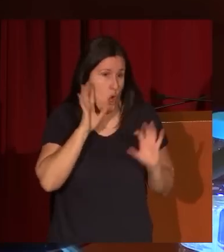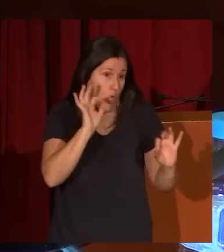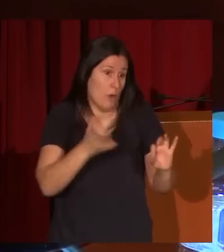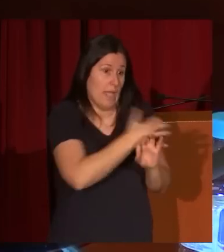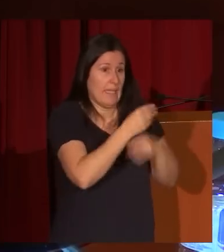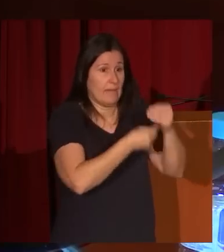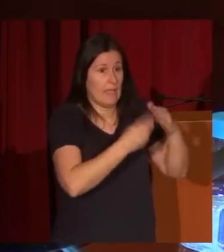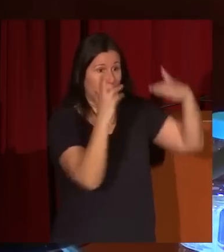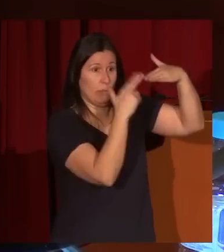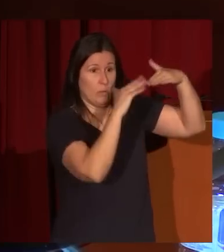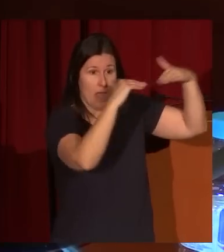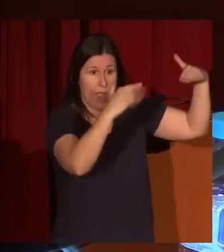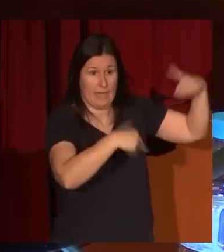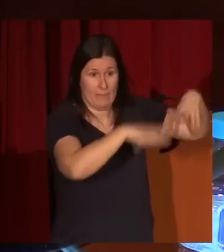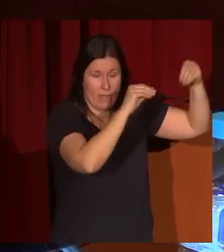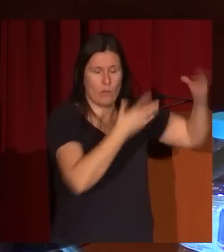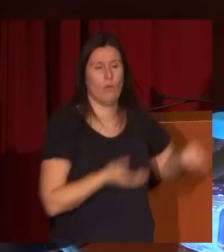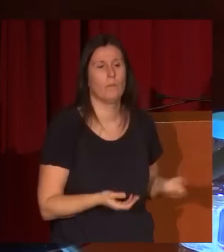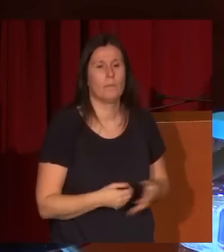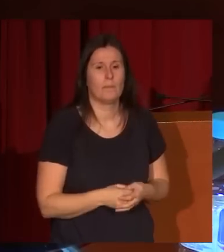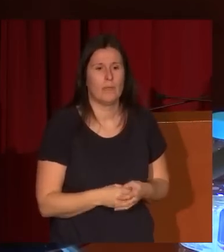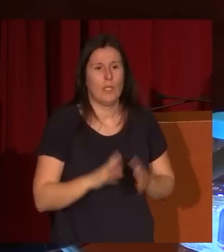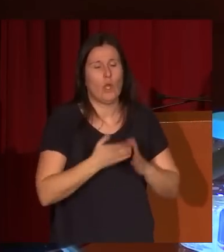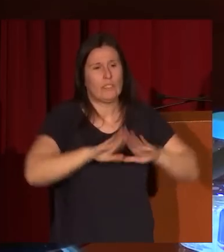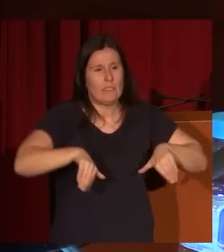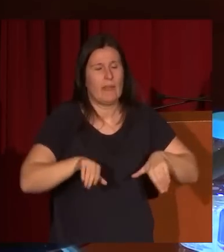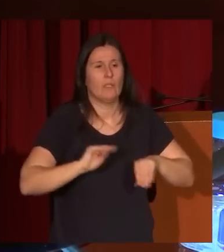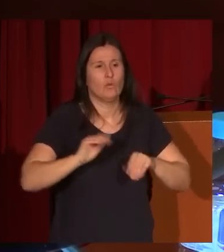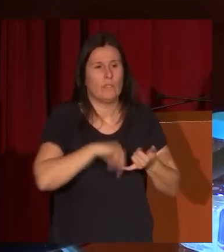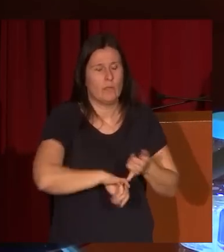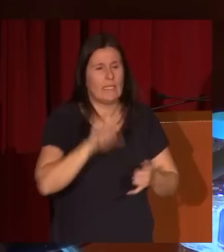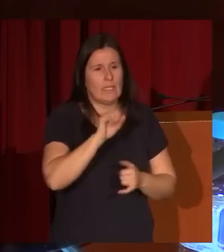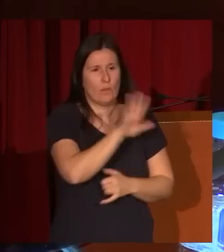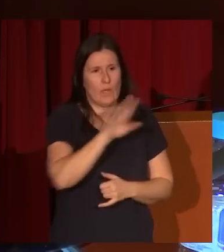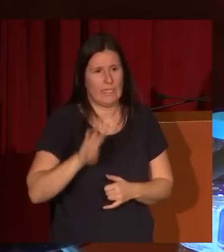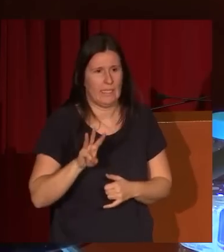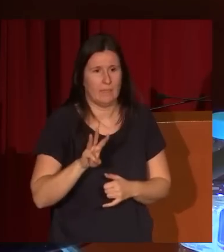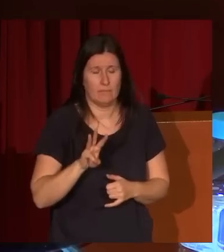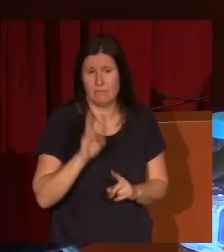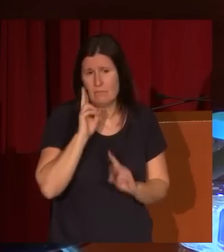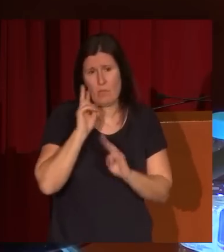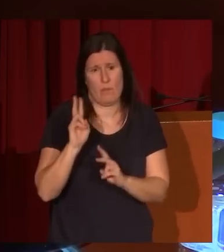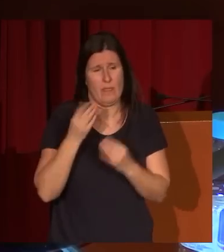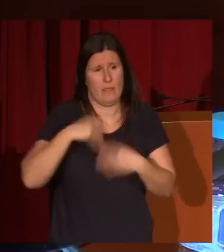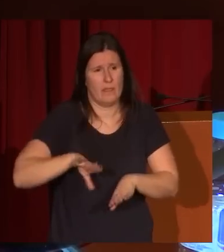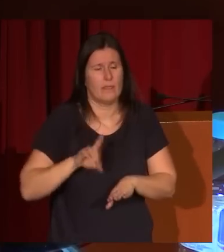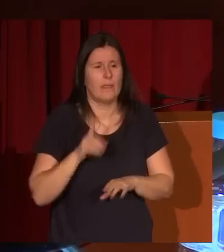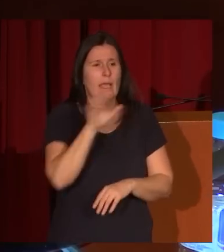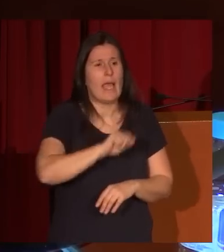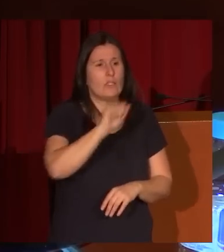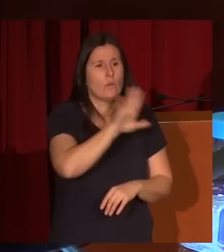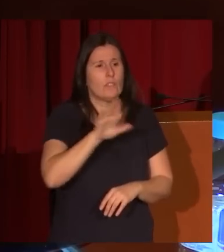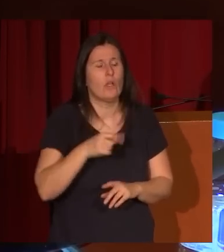obra. Se separa de su esposa en el año 53, es decir, como ven ustedes, en el año 55